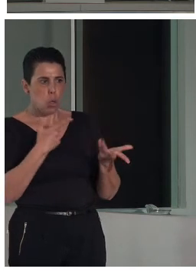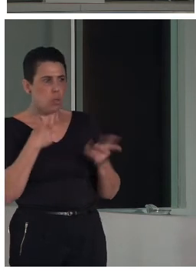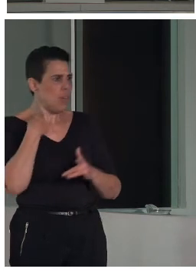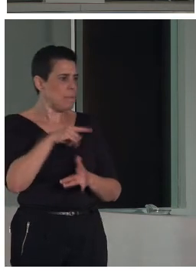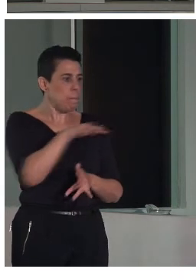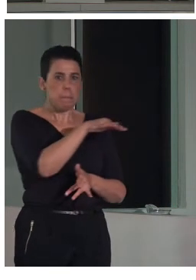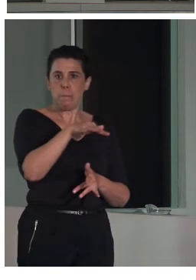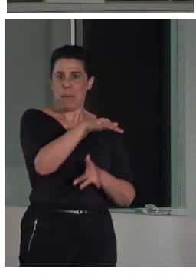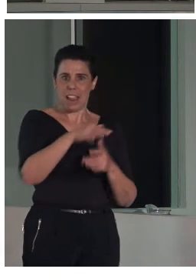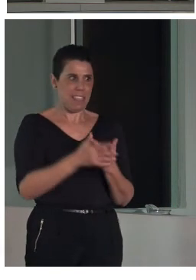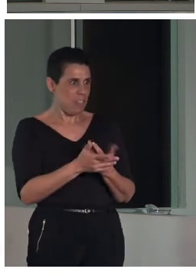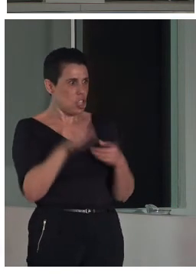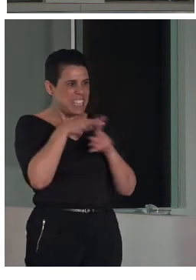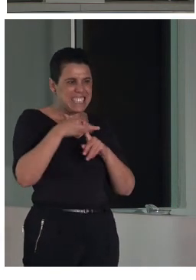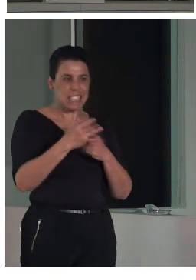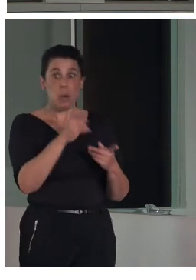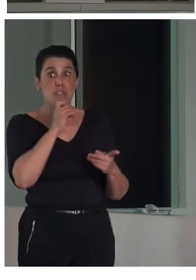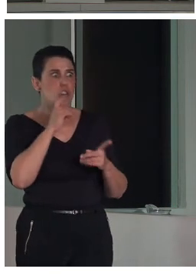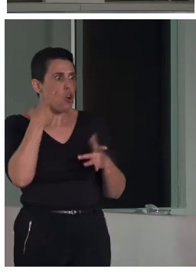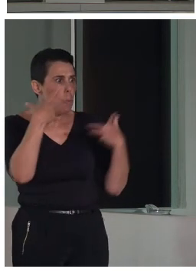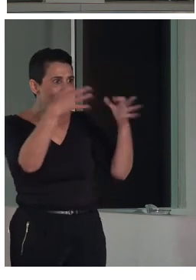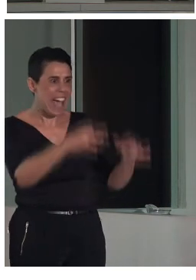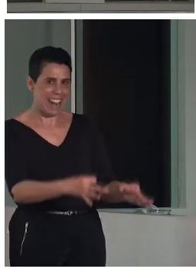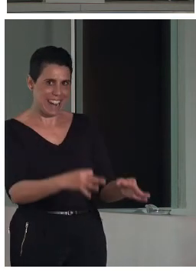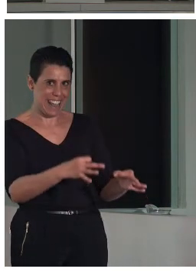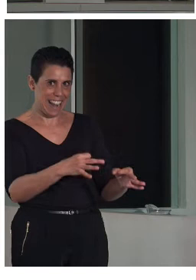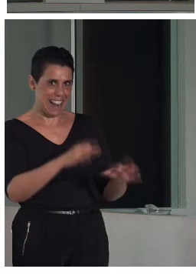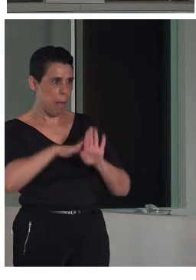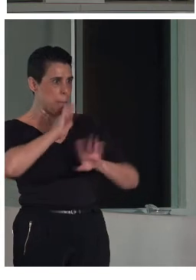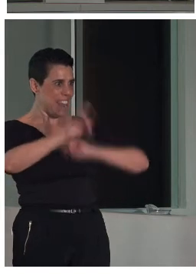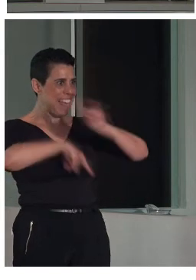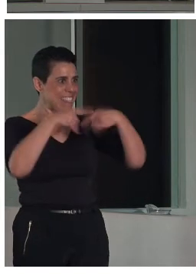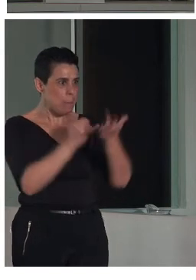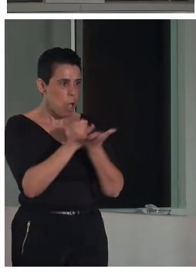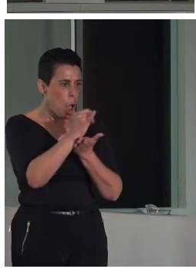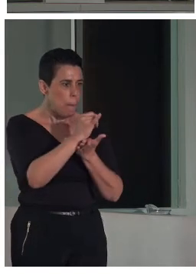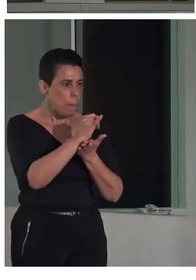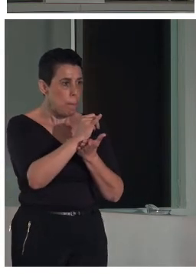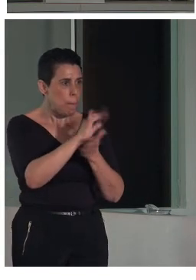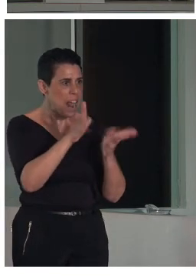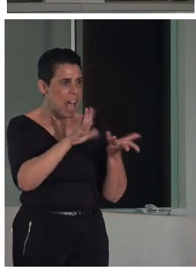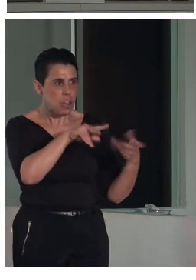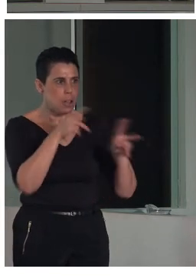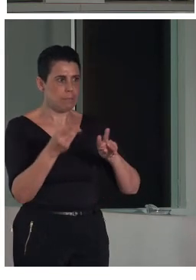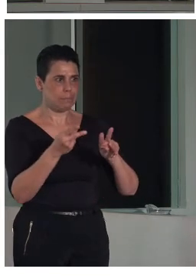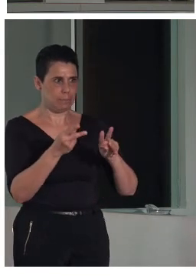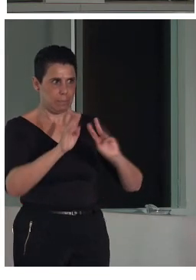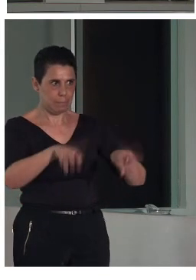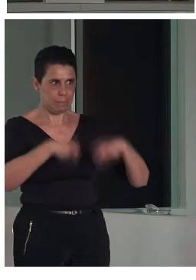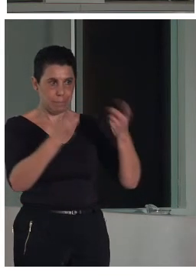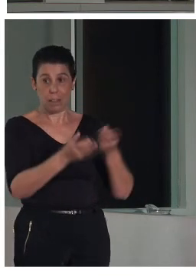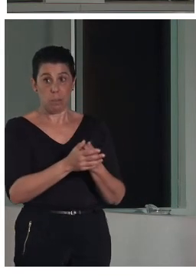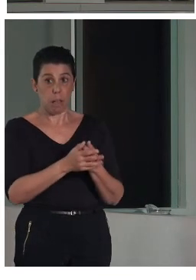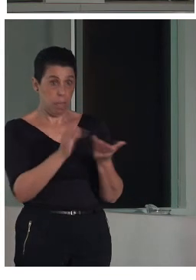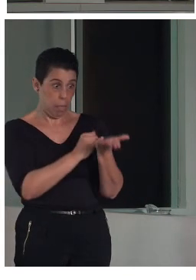pierden para entonces plantear cuáles son los elementos que hay que ajustar dentro de estos planos. Y ojo el plano al final también hemos llegado a un